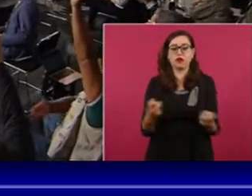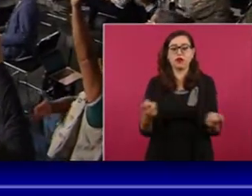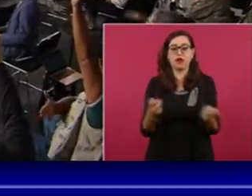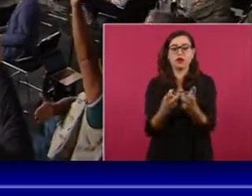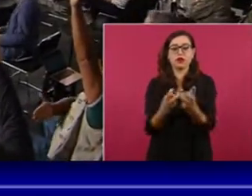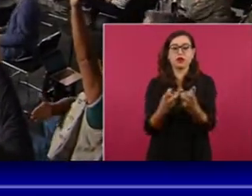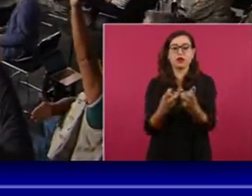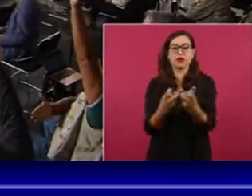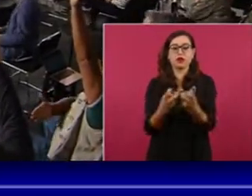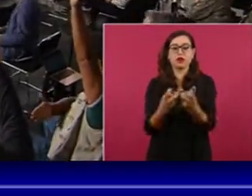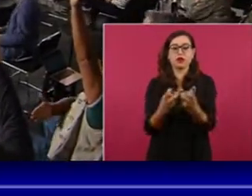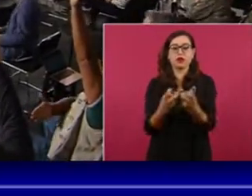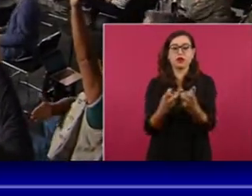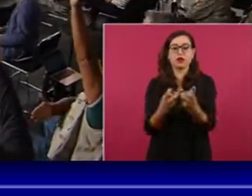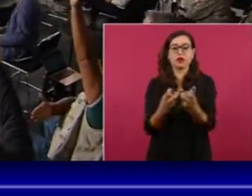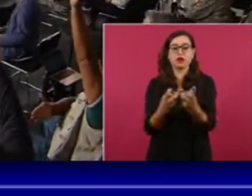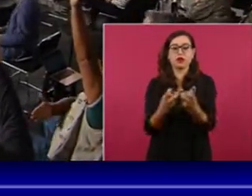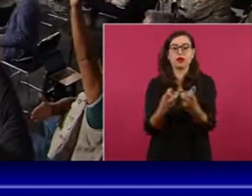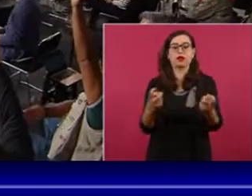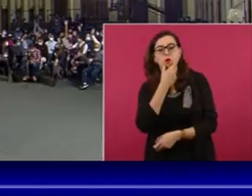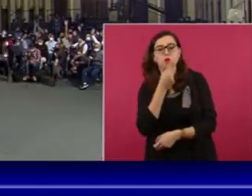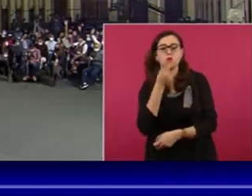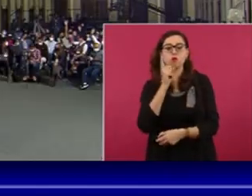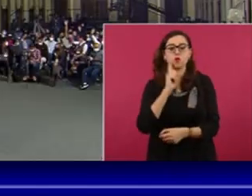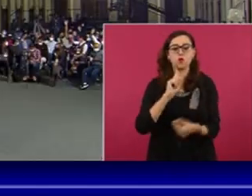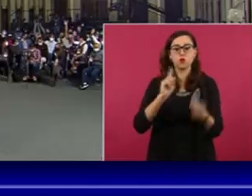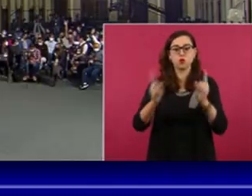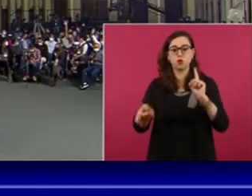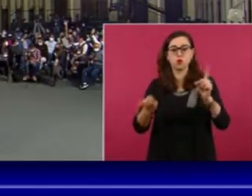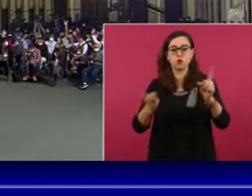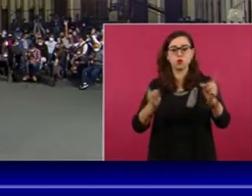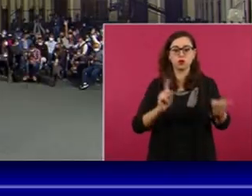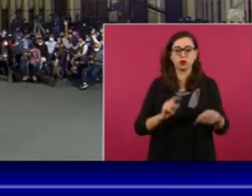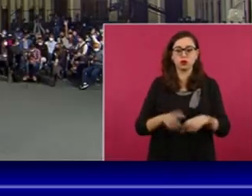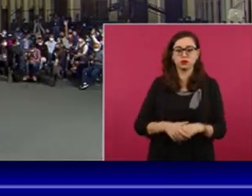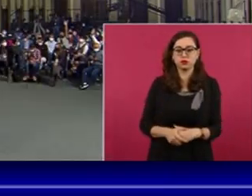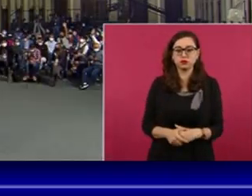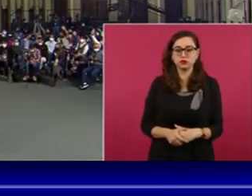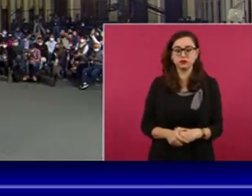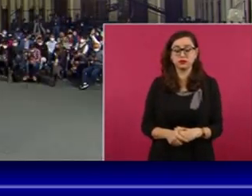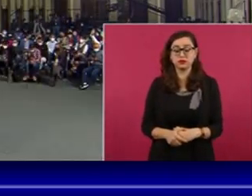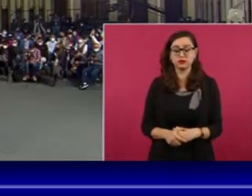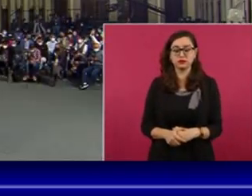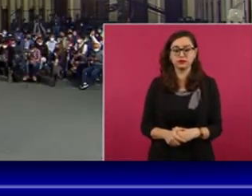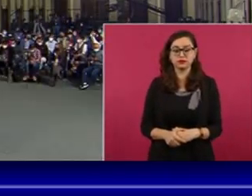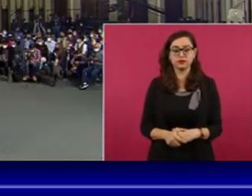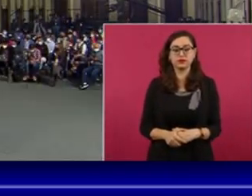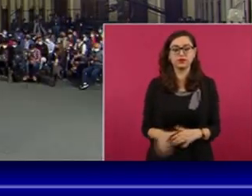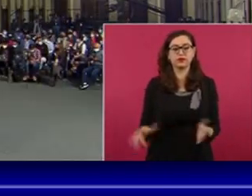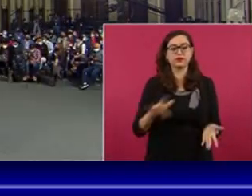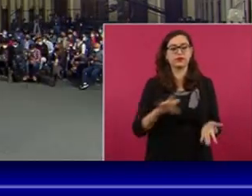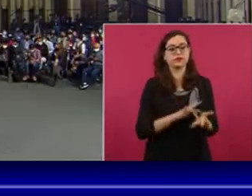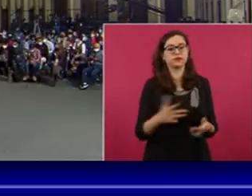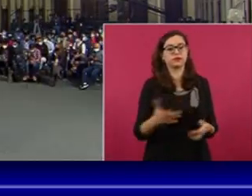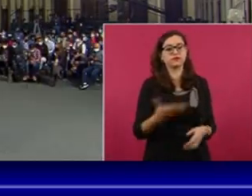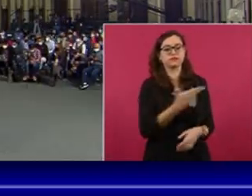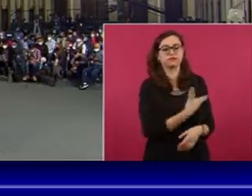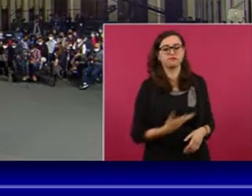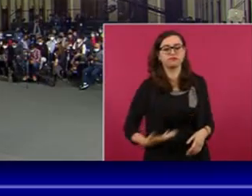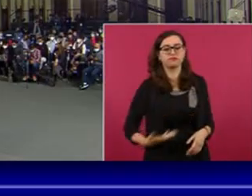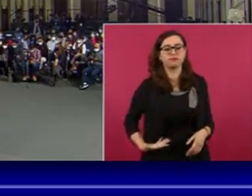por sintonizarnos. De verdad, te agradezco. Síguenos en nuestras redes sociales. Estamos en YouTube como